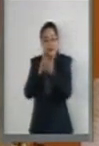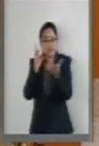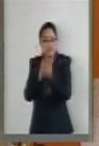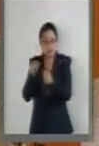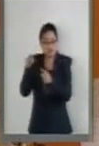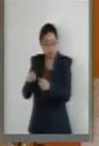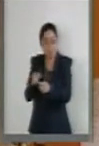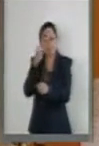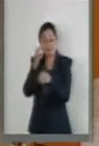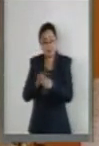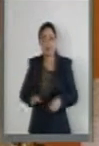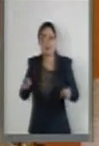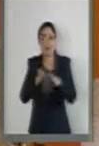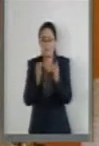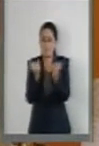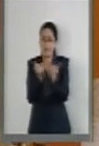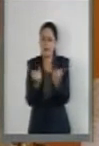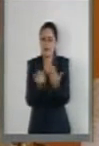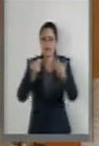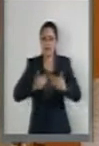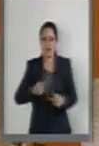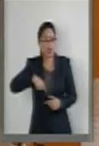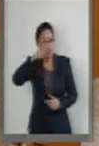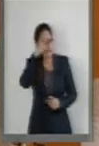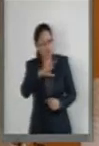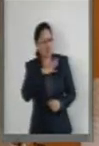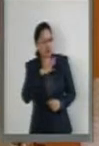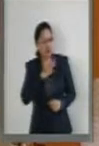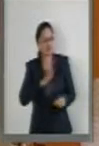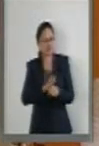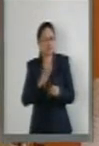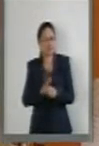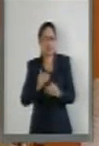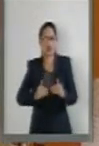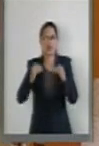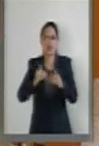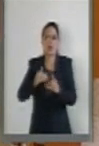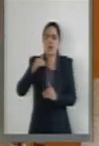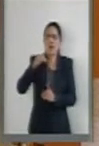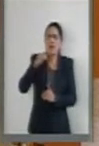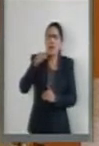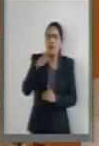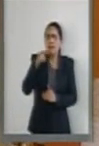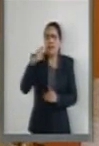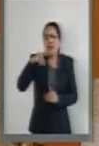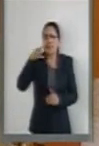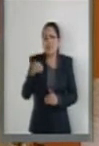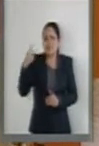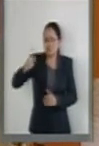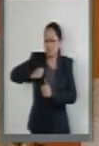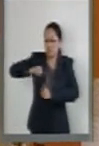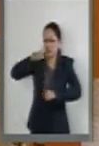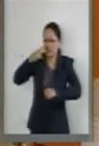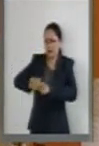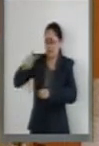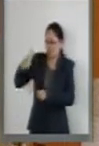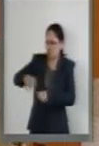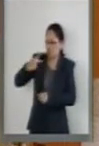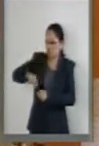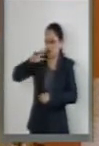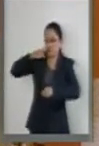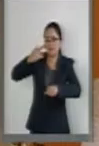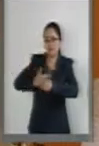las personas con discapacidad lo que el interés superior de la niñez es a las niñas, niños y adolescentes de este país.